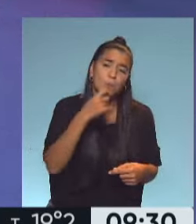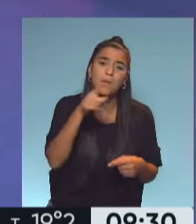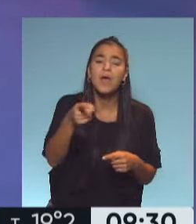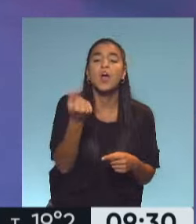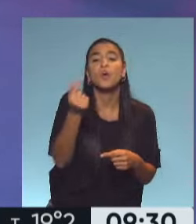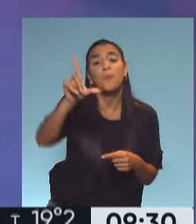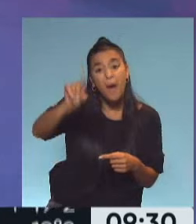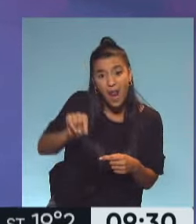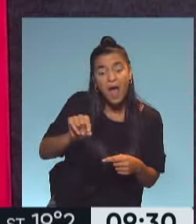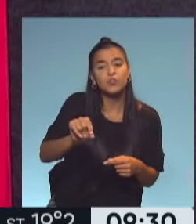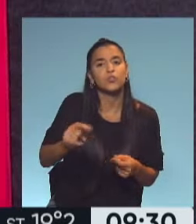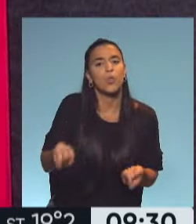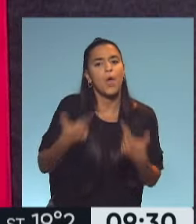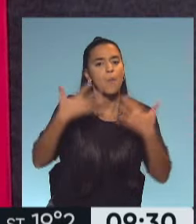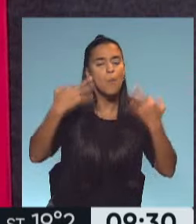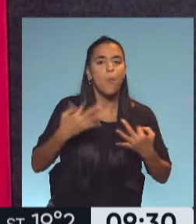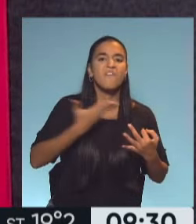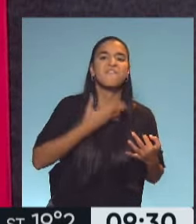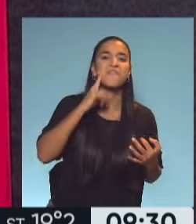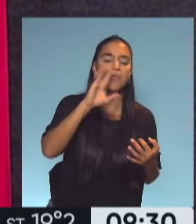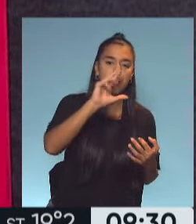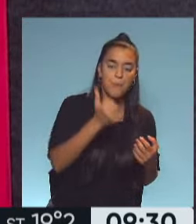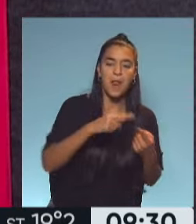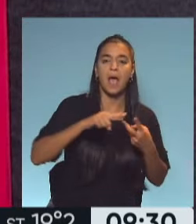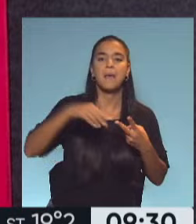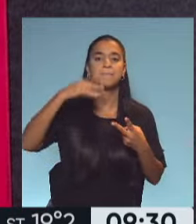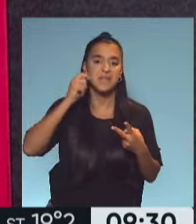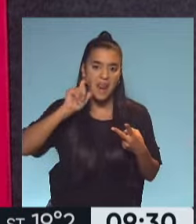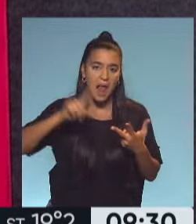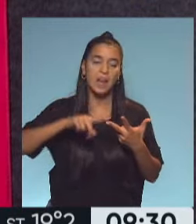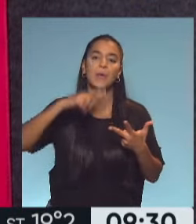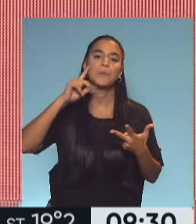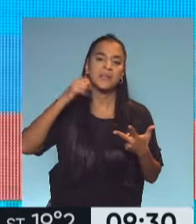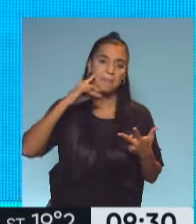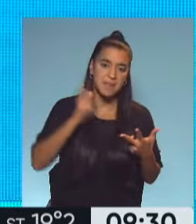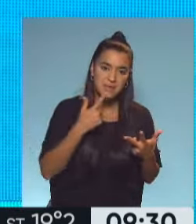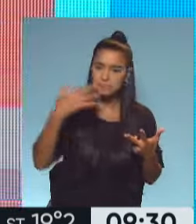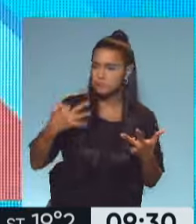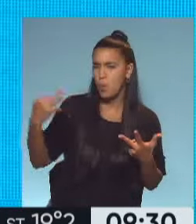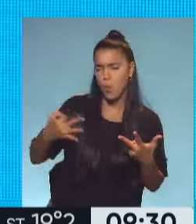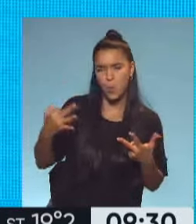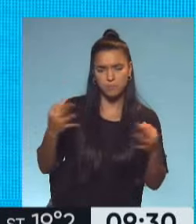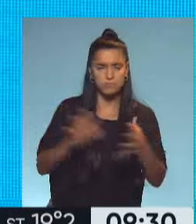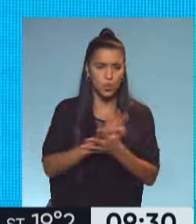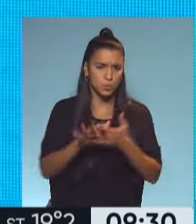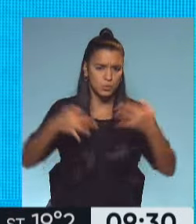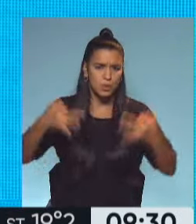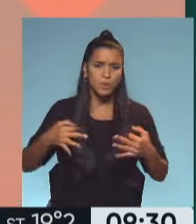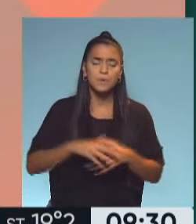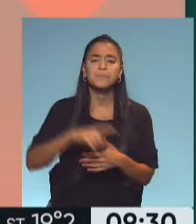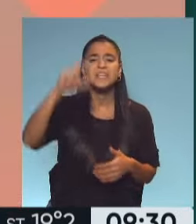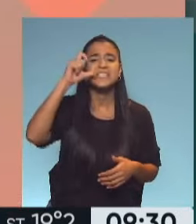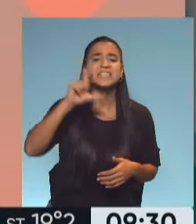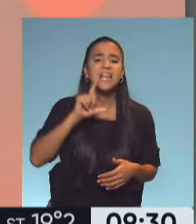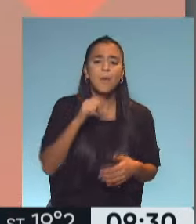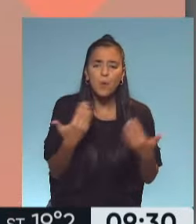bajo costo y a su vez tienen buen aporte de fibra, de minerales y de vitaminas. Genial, genial, es una gran solución. Bueno, Cecilia